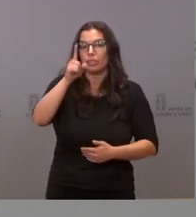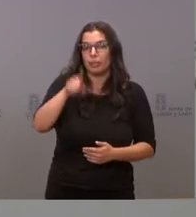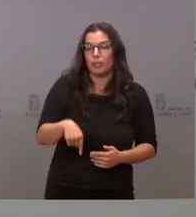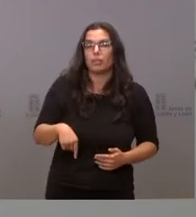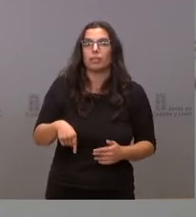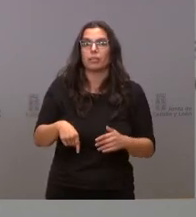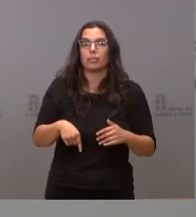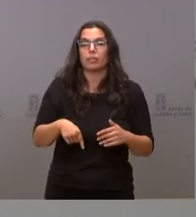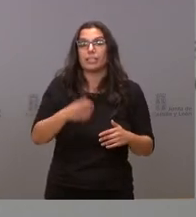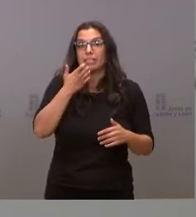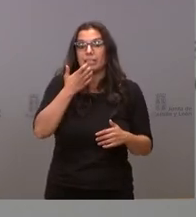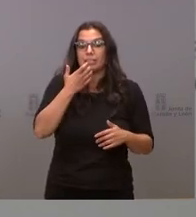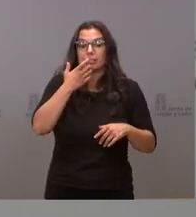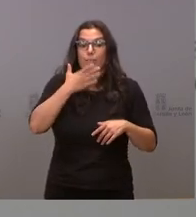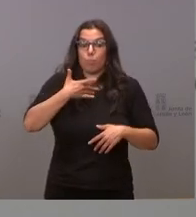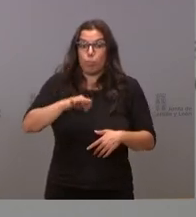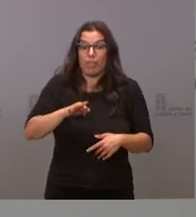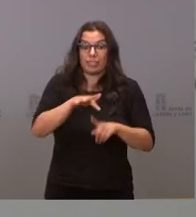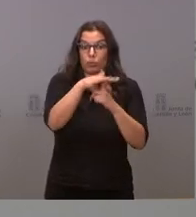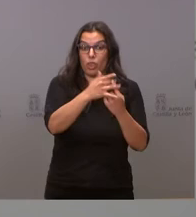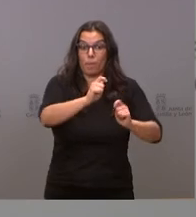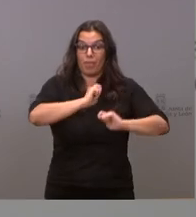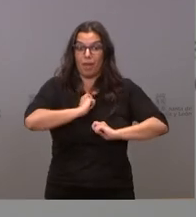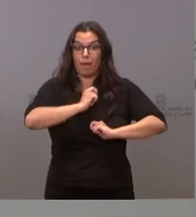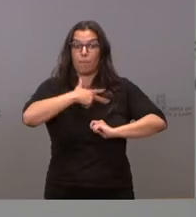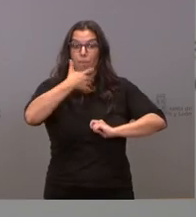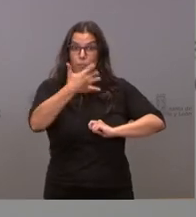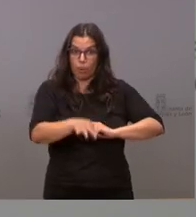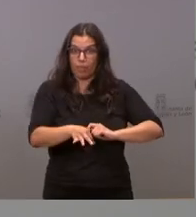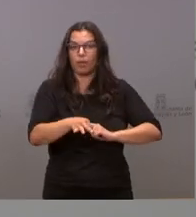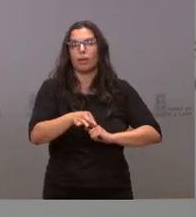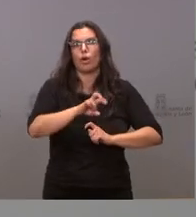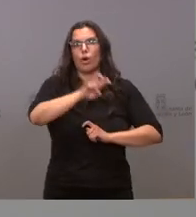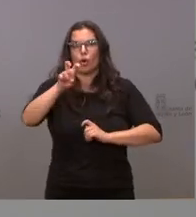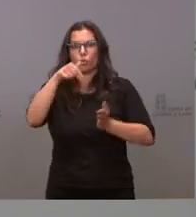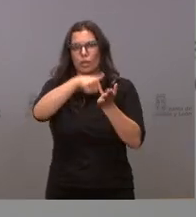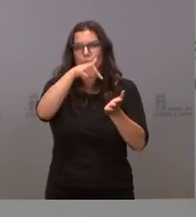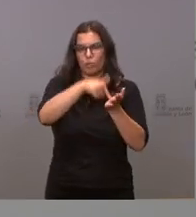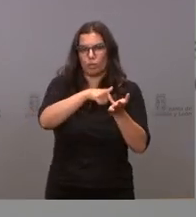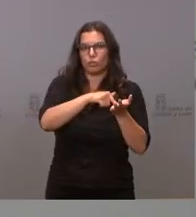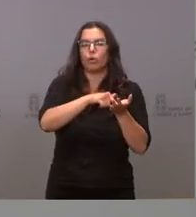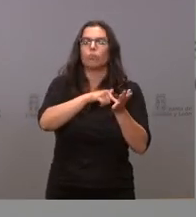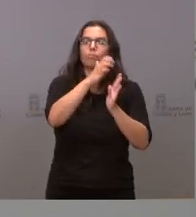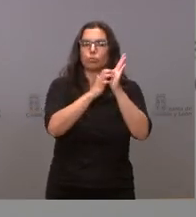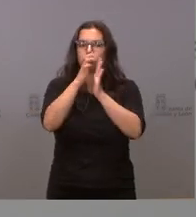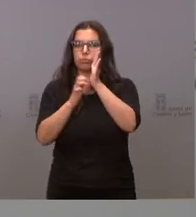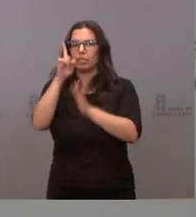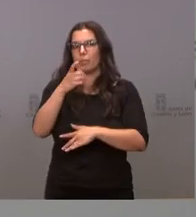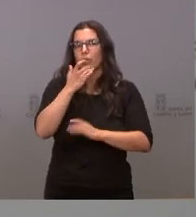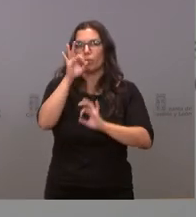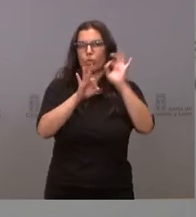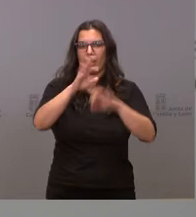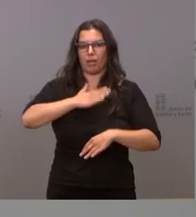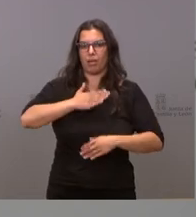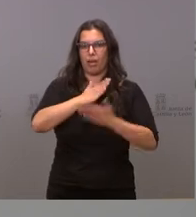bajando en la medida de las posibilidades también otros impuestos como el del tramo autonómico. Veremos